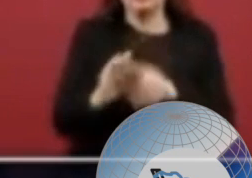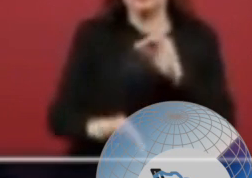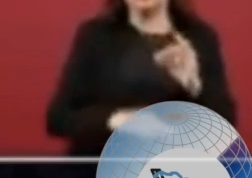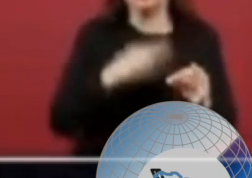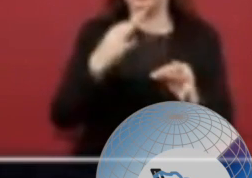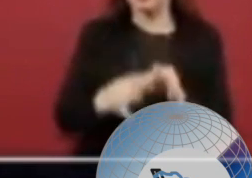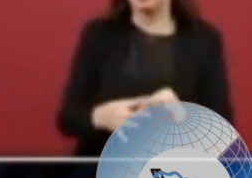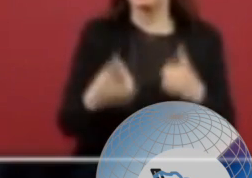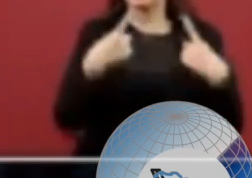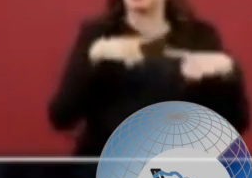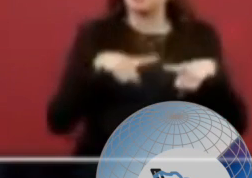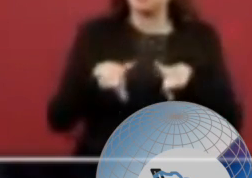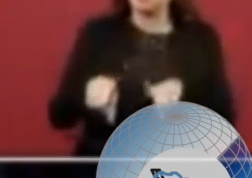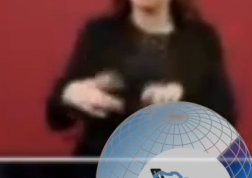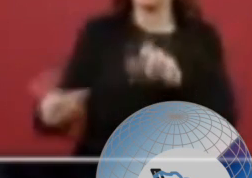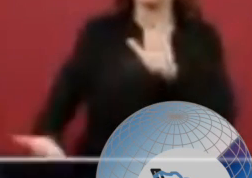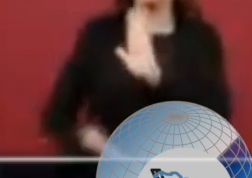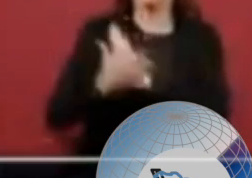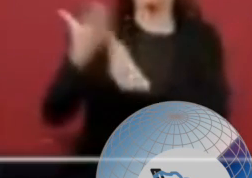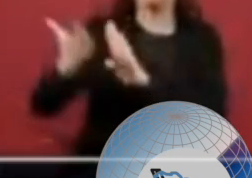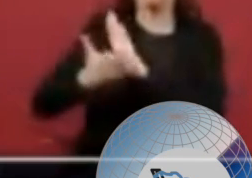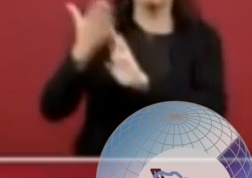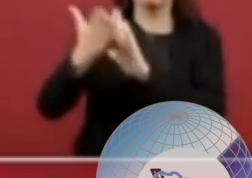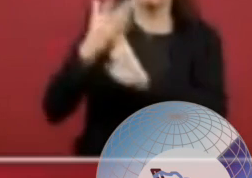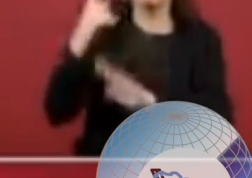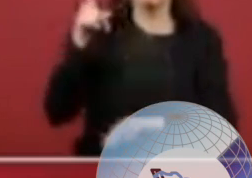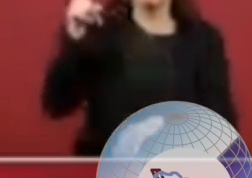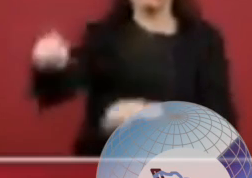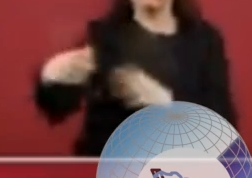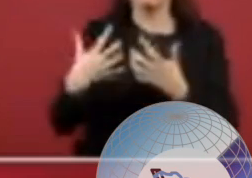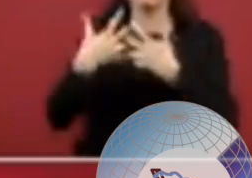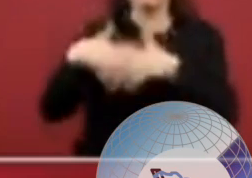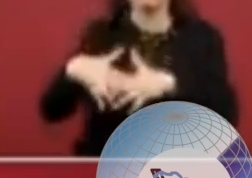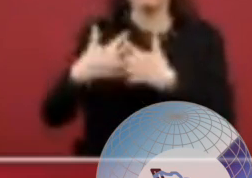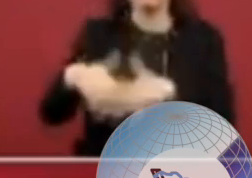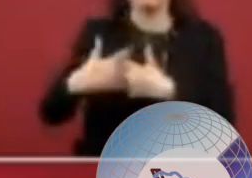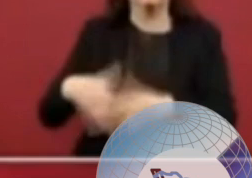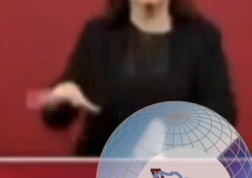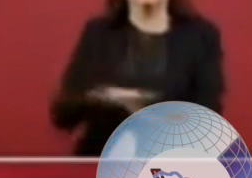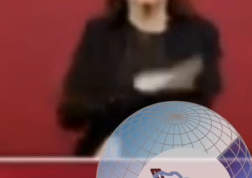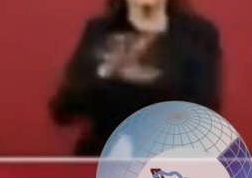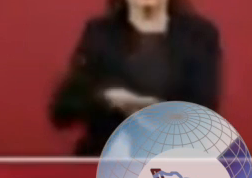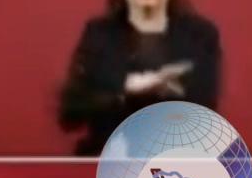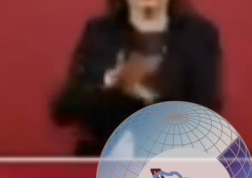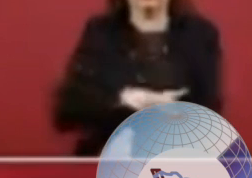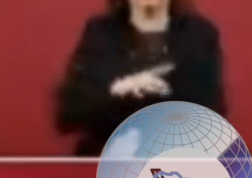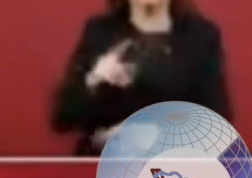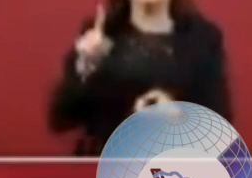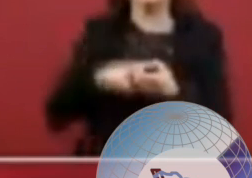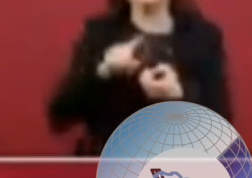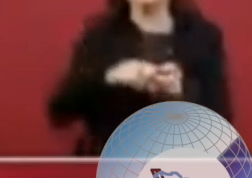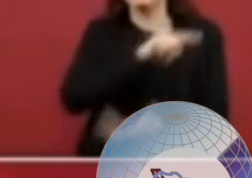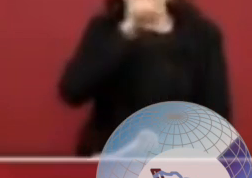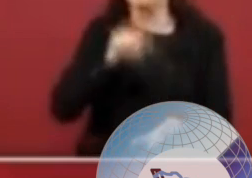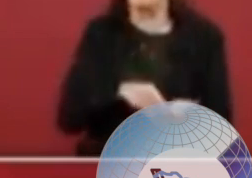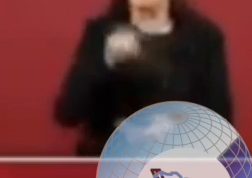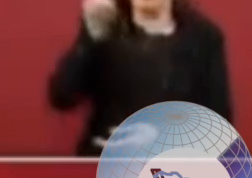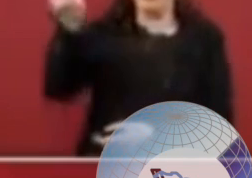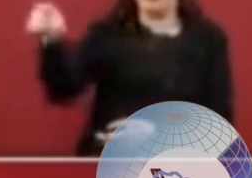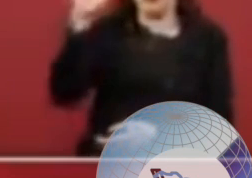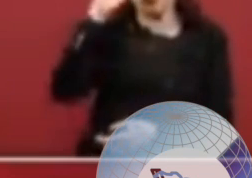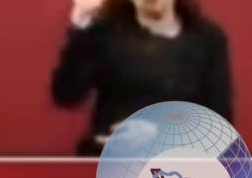planta termoeléctrica en Morelos, en